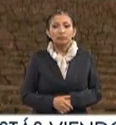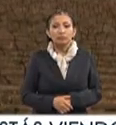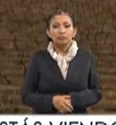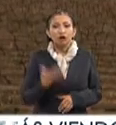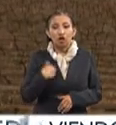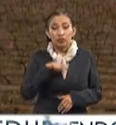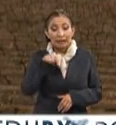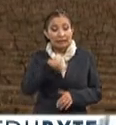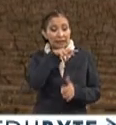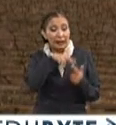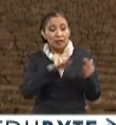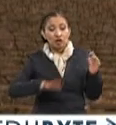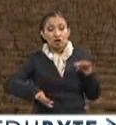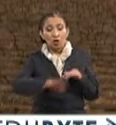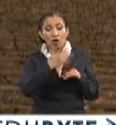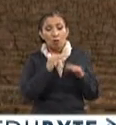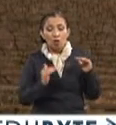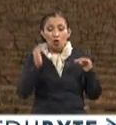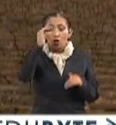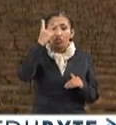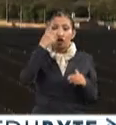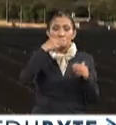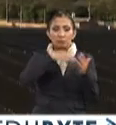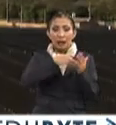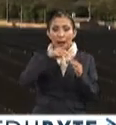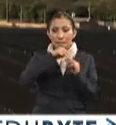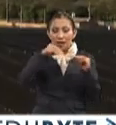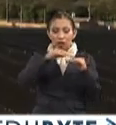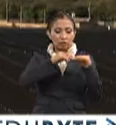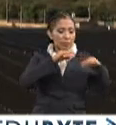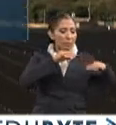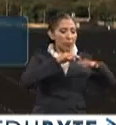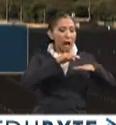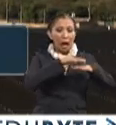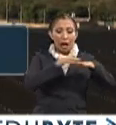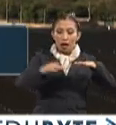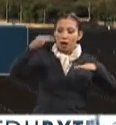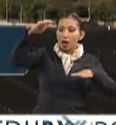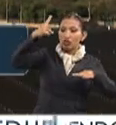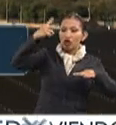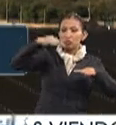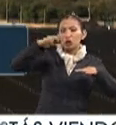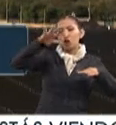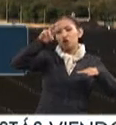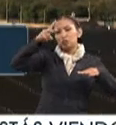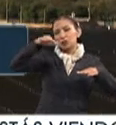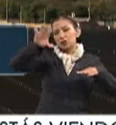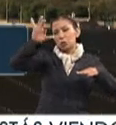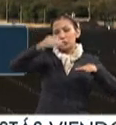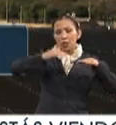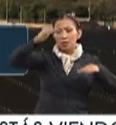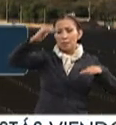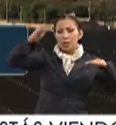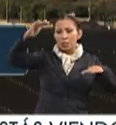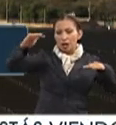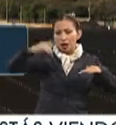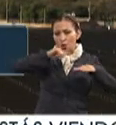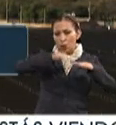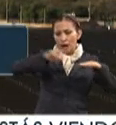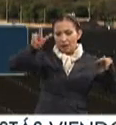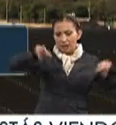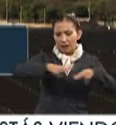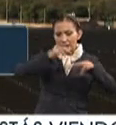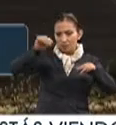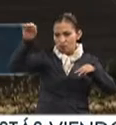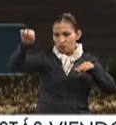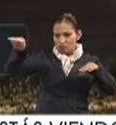Estamos en esta región, estamos a una altura de 2.000 metros sobre el nivel del mar, 2.000 a 2.050, dependiendo un poquito de la zona del valle